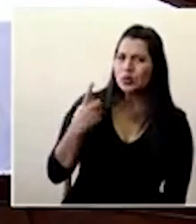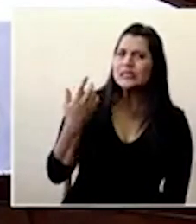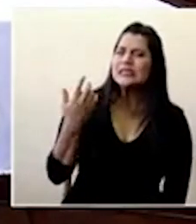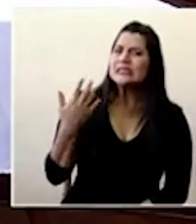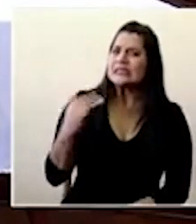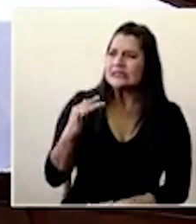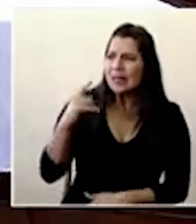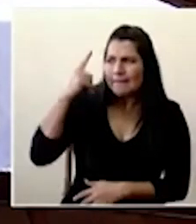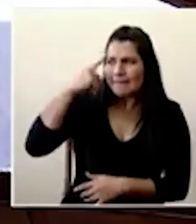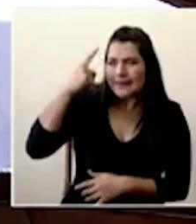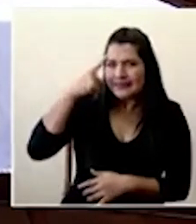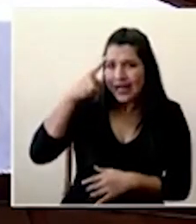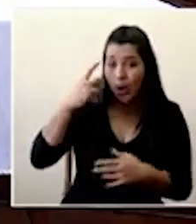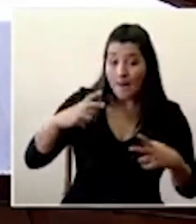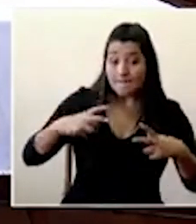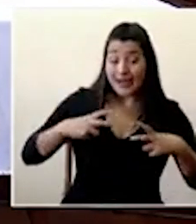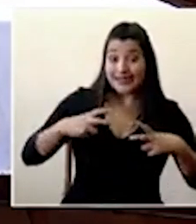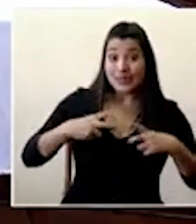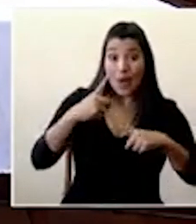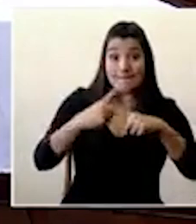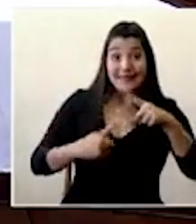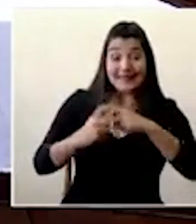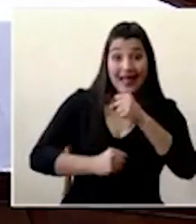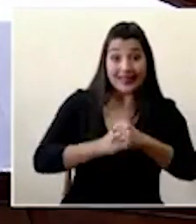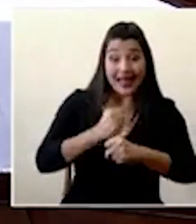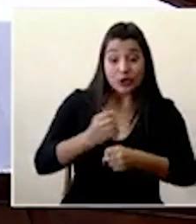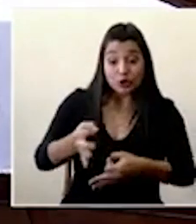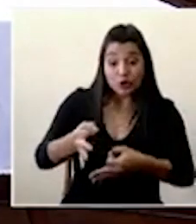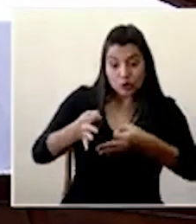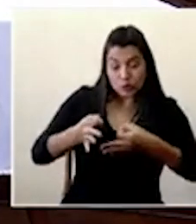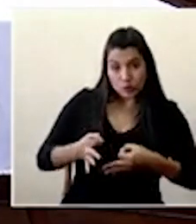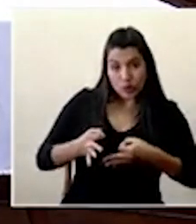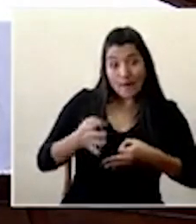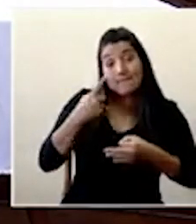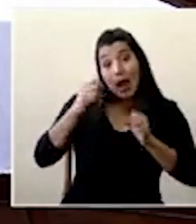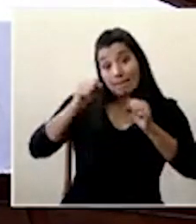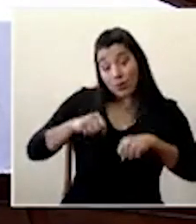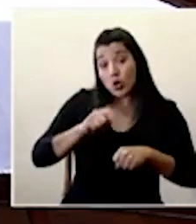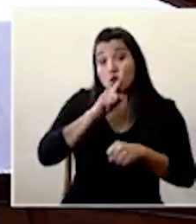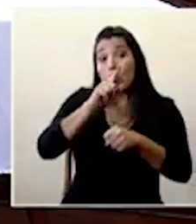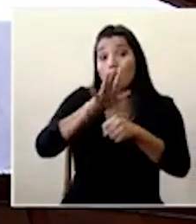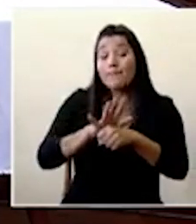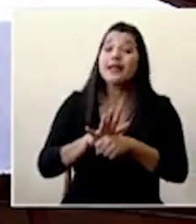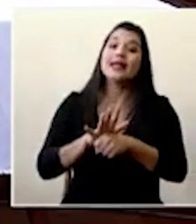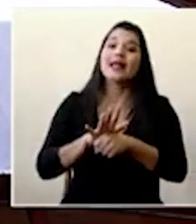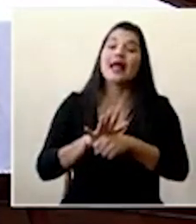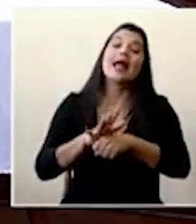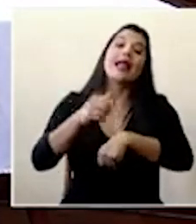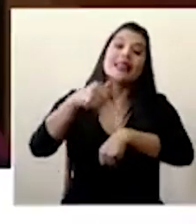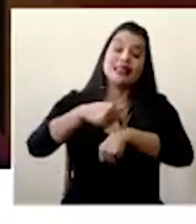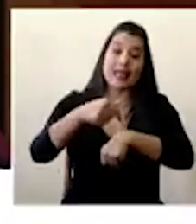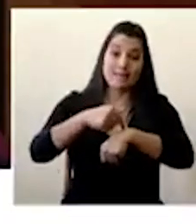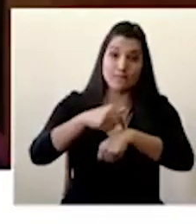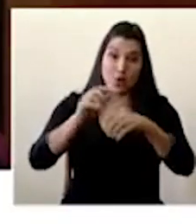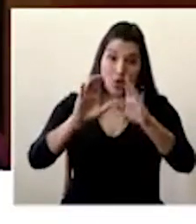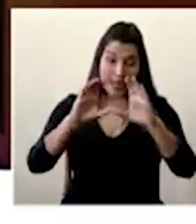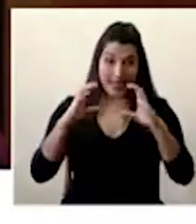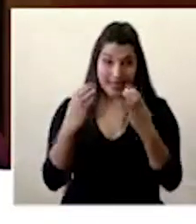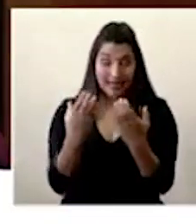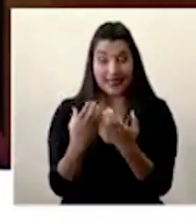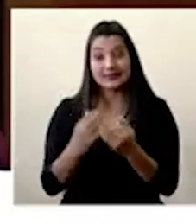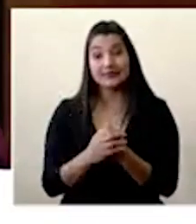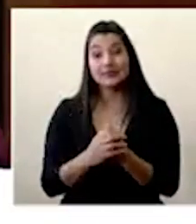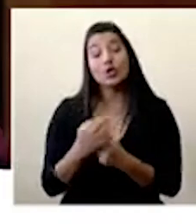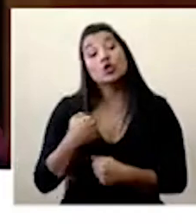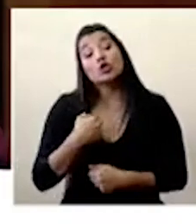adelantar las vacaciones de medio año para así de esta forma poder concluir con éxito el curso lectivo. Nosotros estamos haciendo valoraciones para